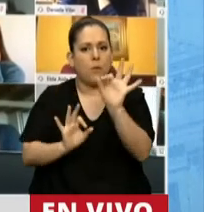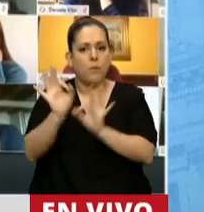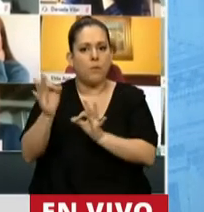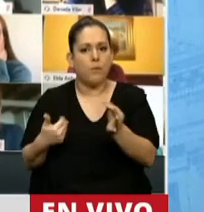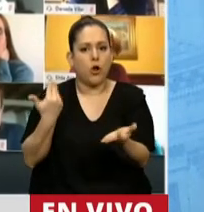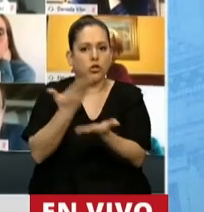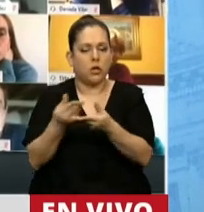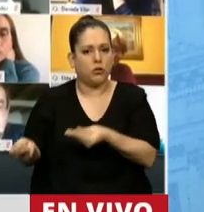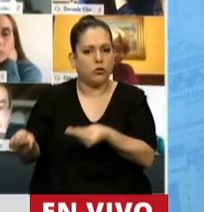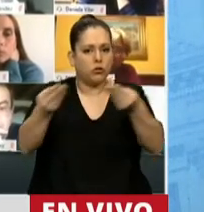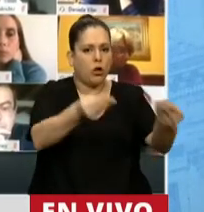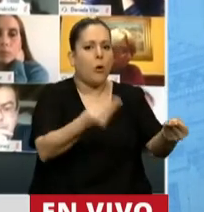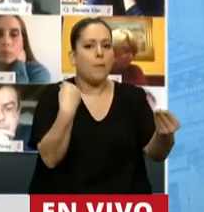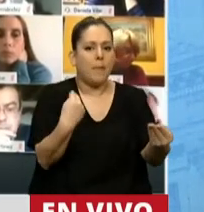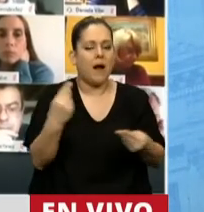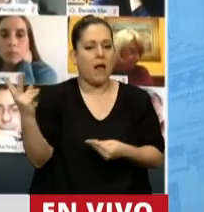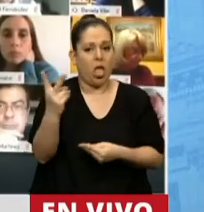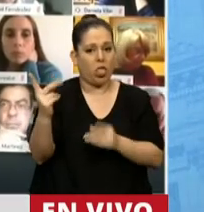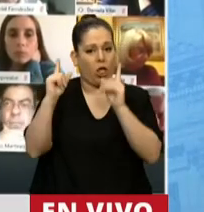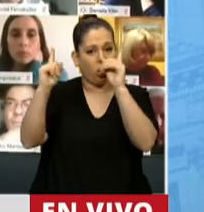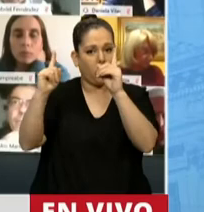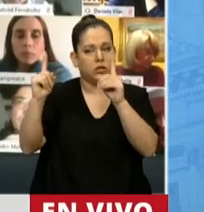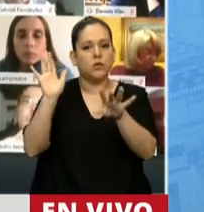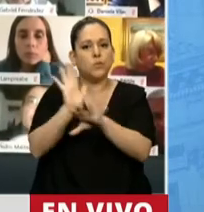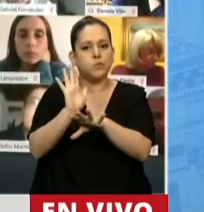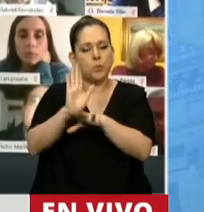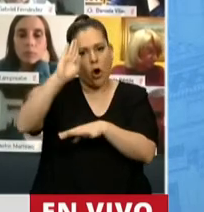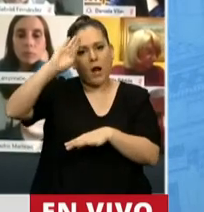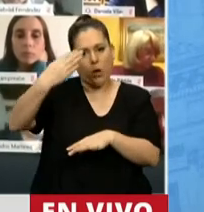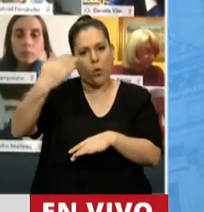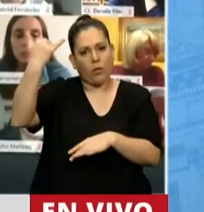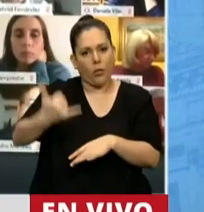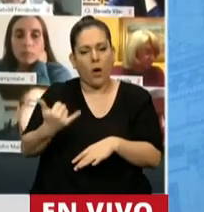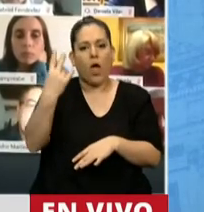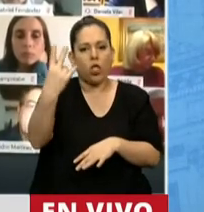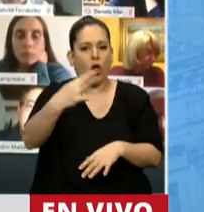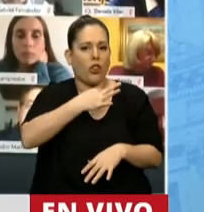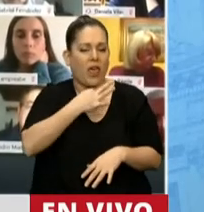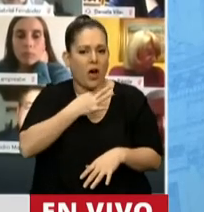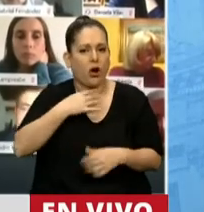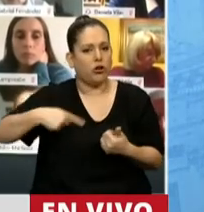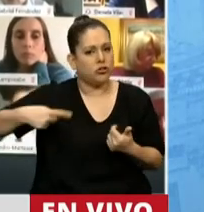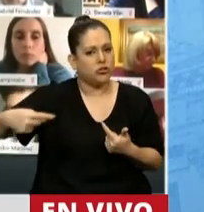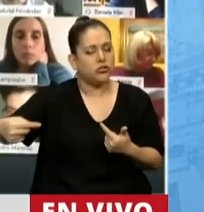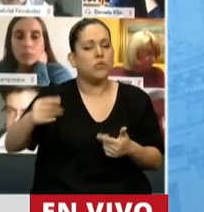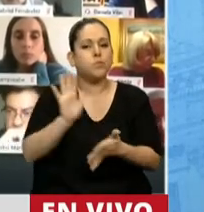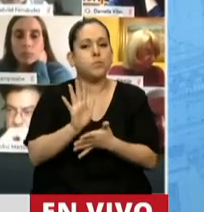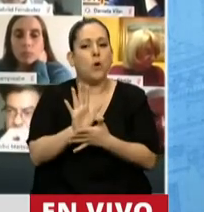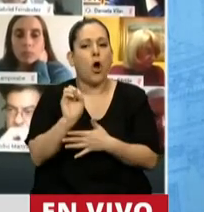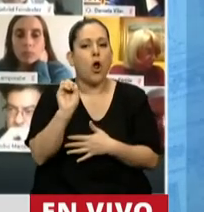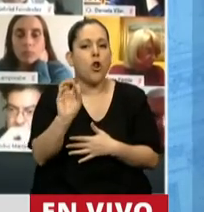Sandra y Rubén sean recordados cada 2 de agosto con el nombre